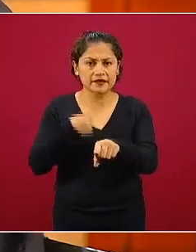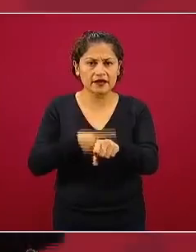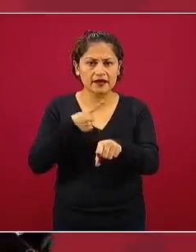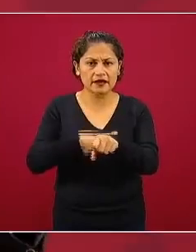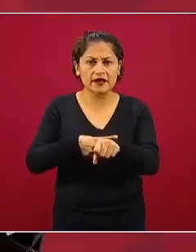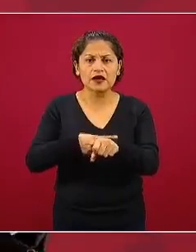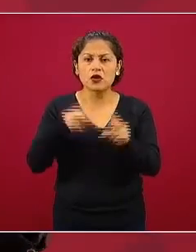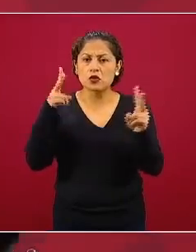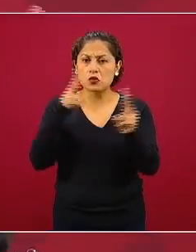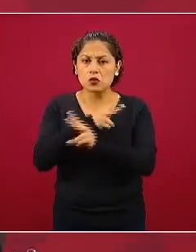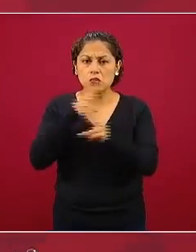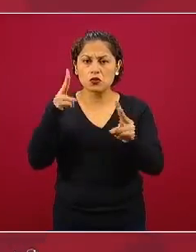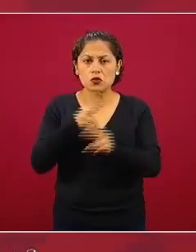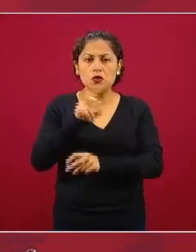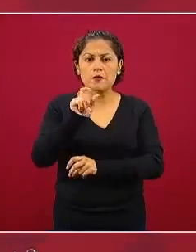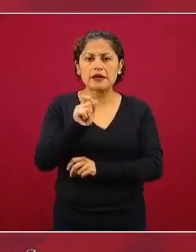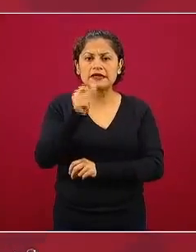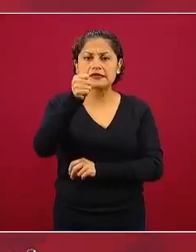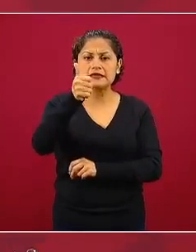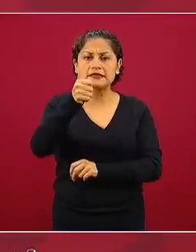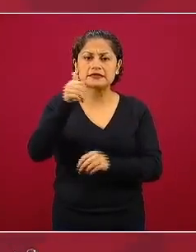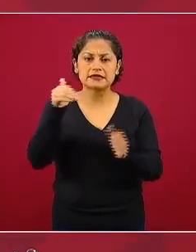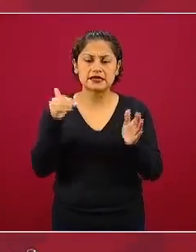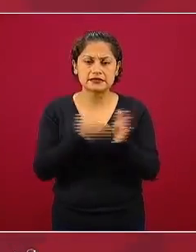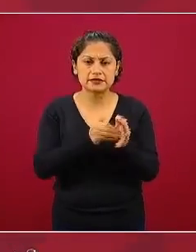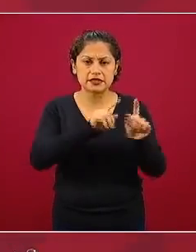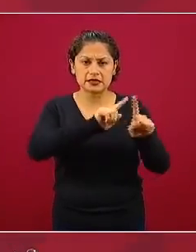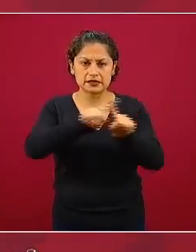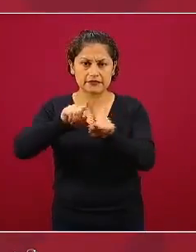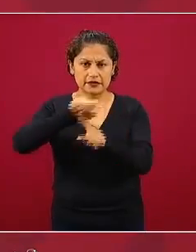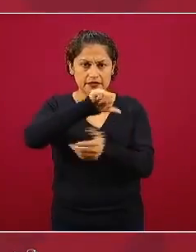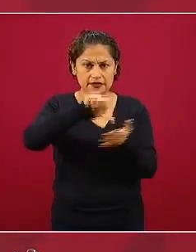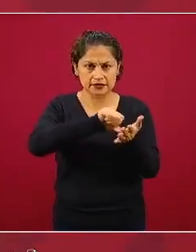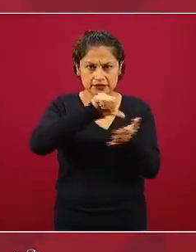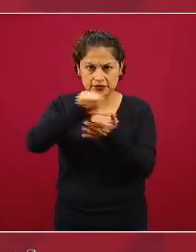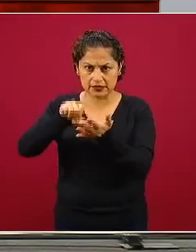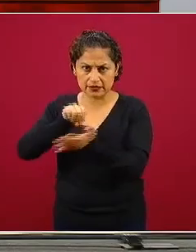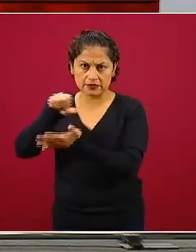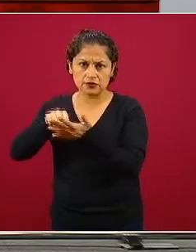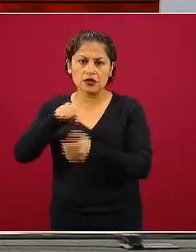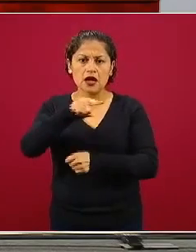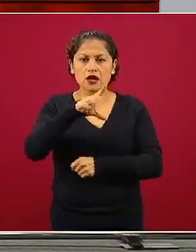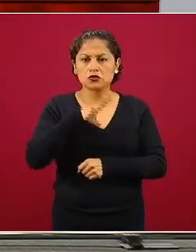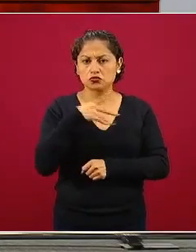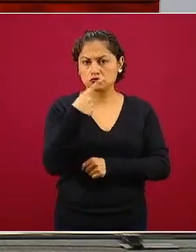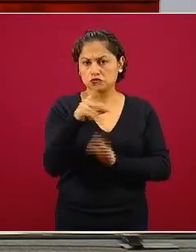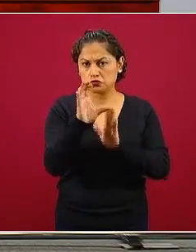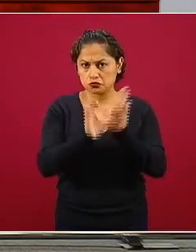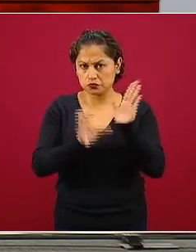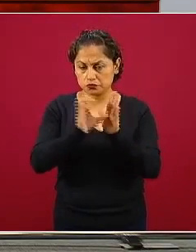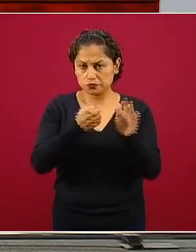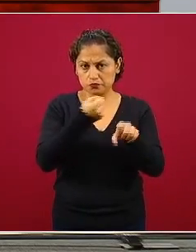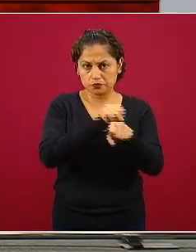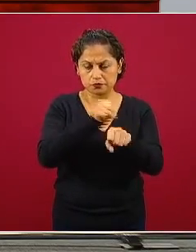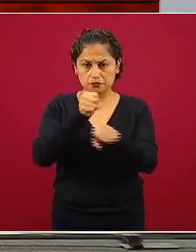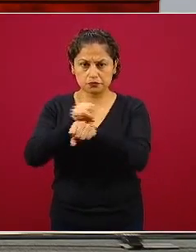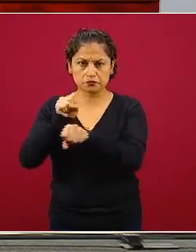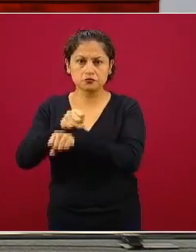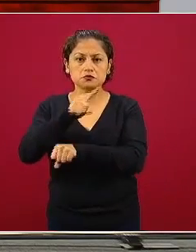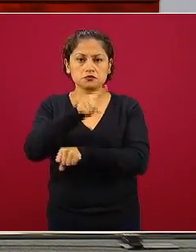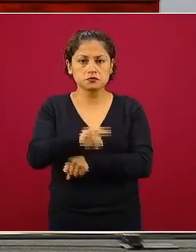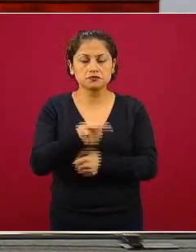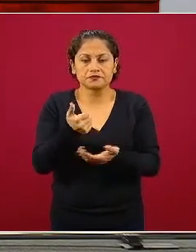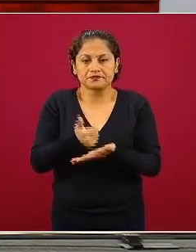26 mil unidades que tienen un calendario semanal entonces este desfase es el que no ayuda a tener una estimación